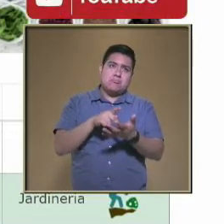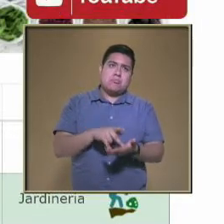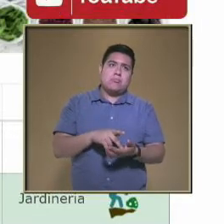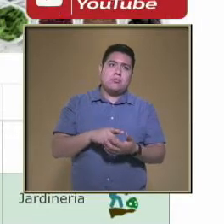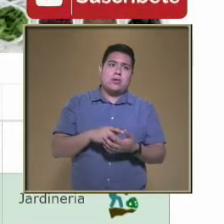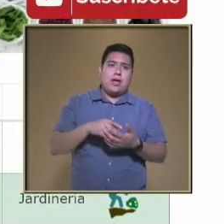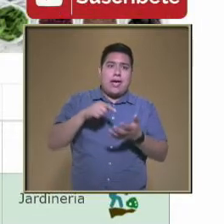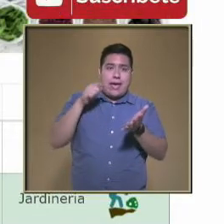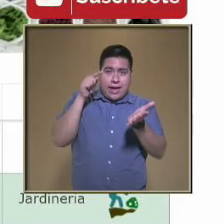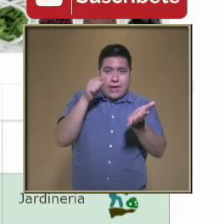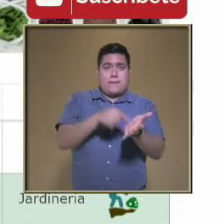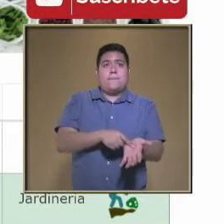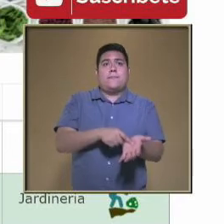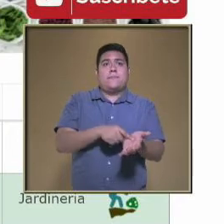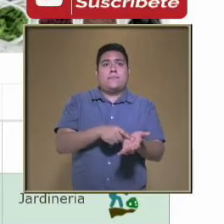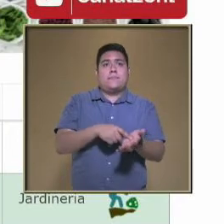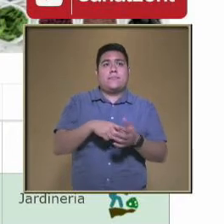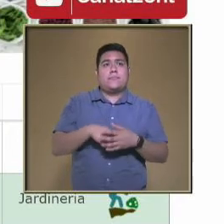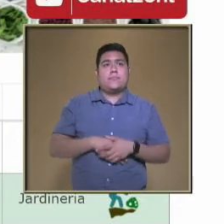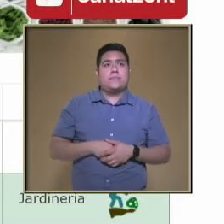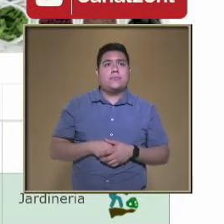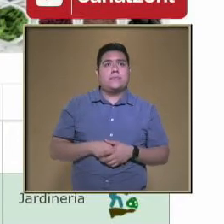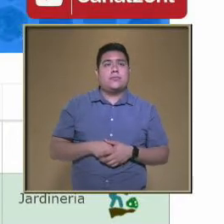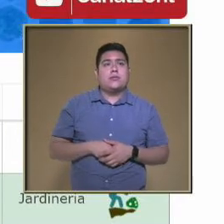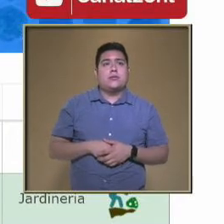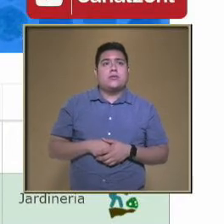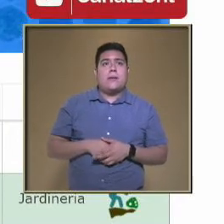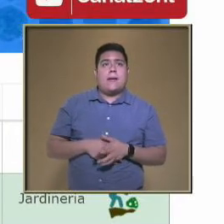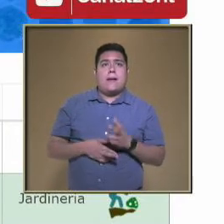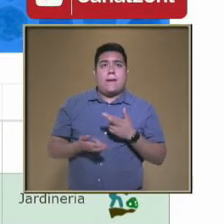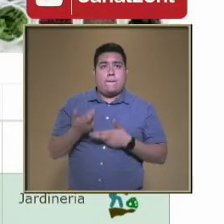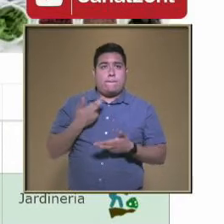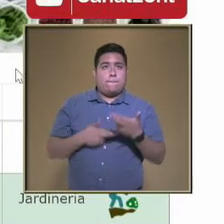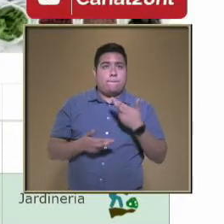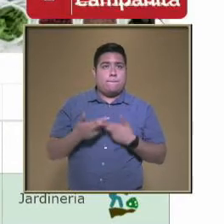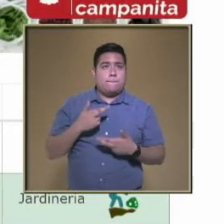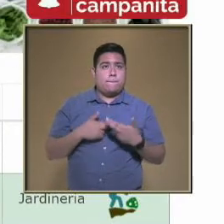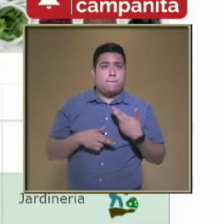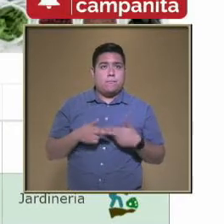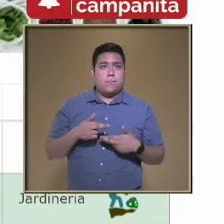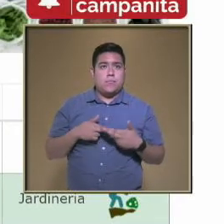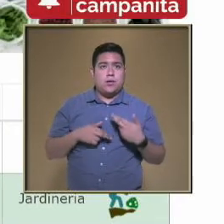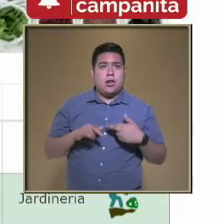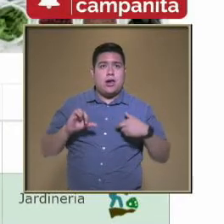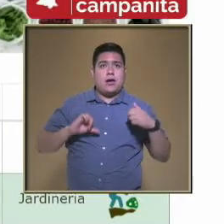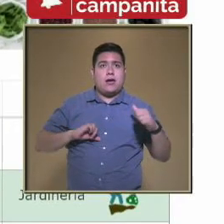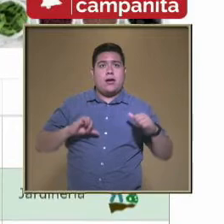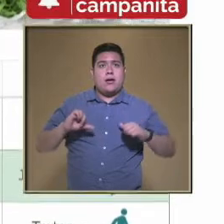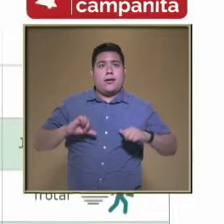Enter O un clic Nos va a devolver El nivel de actividad